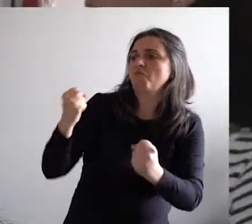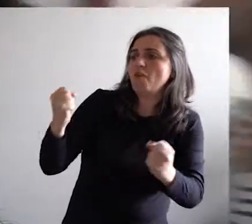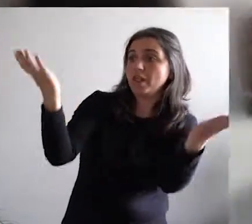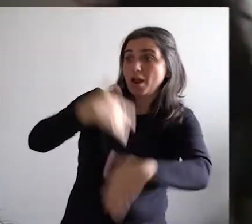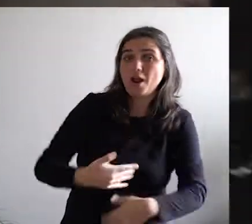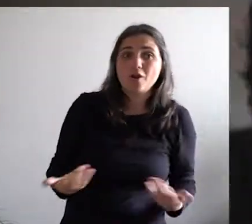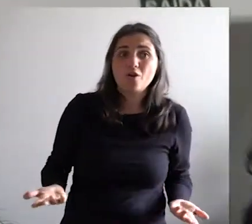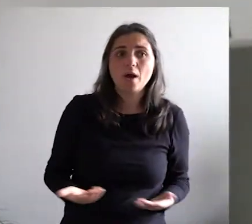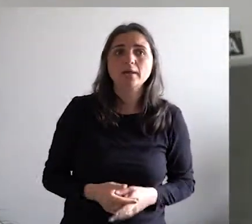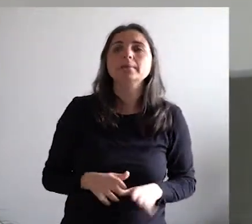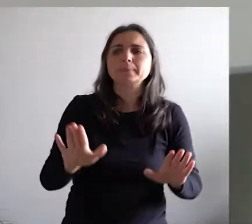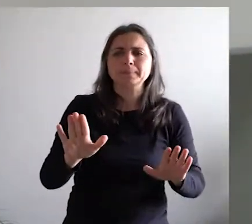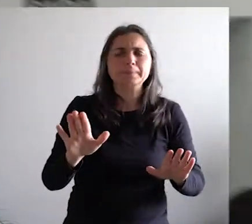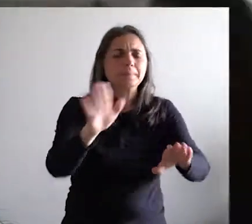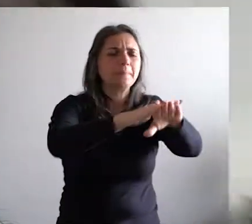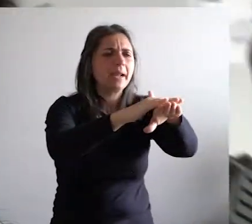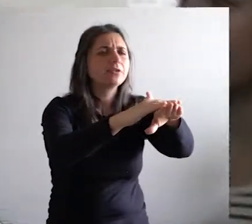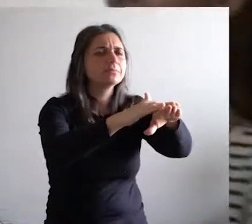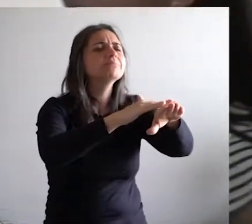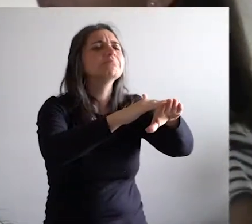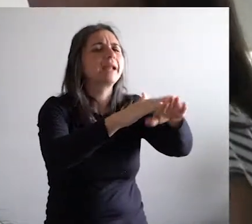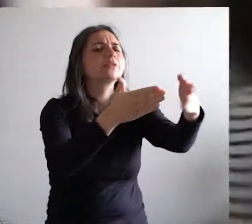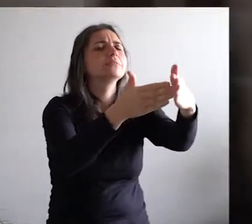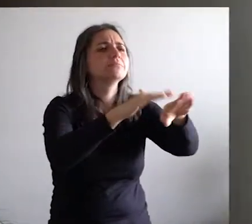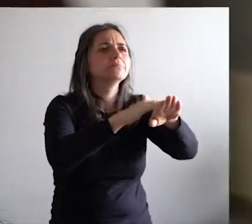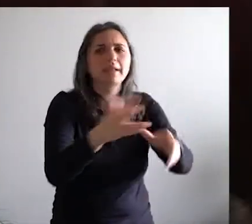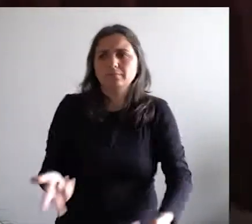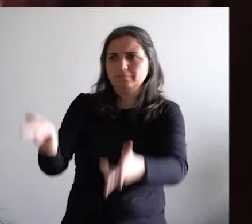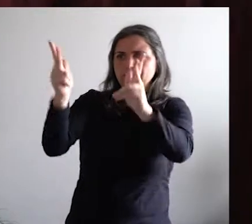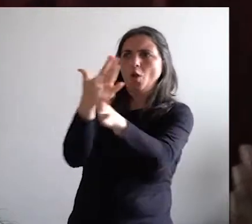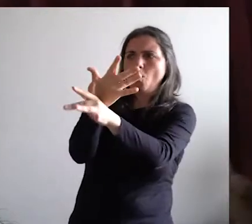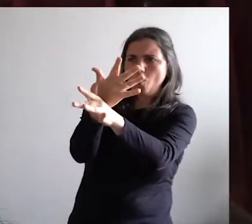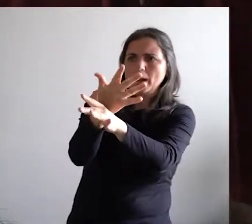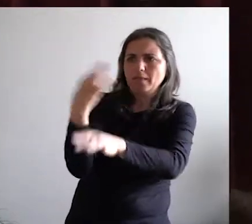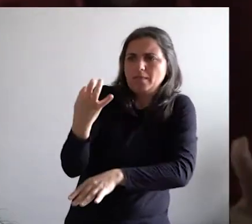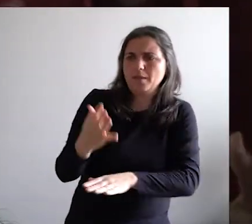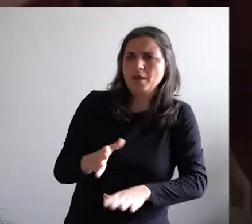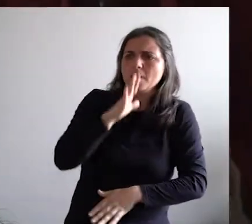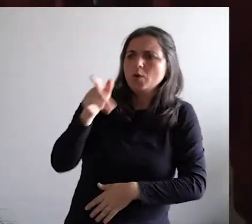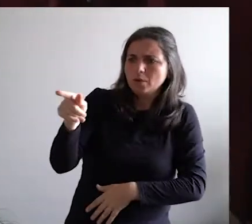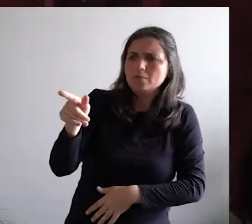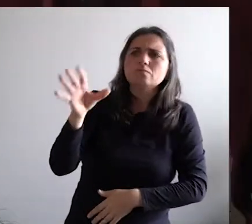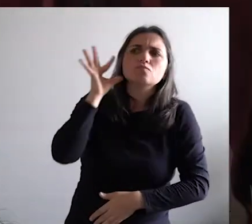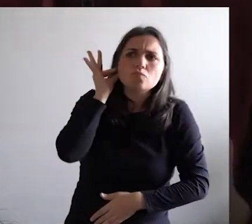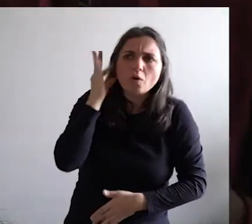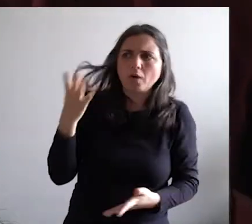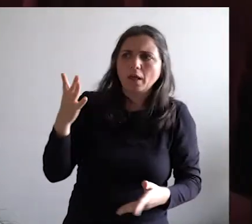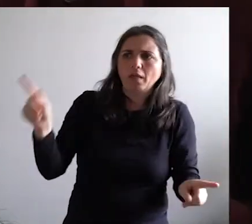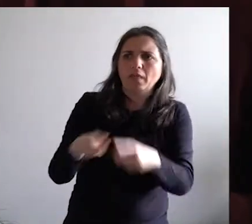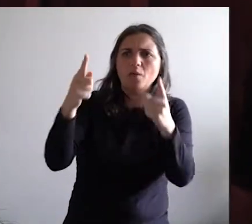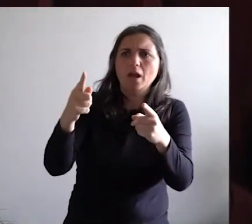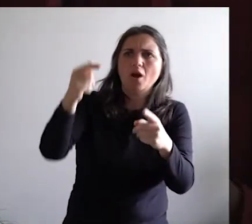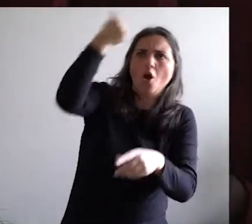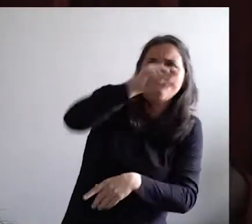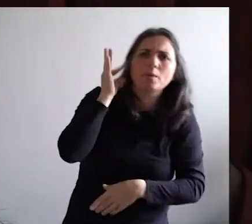no llegar a la finalidad. hay nada que ver. Disculpe. Disculpe. ¿Qué pasó? Tiene que dejarlas jugar. Porque sean mujeres no tiene por qué